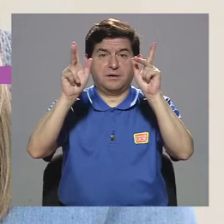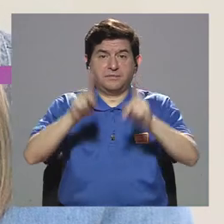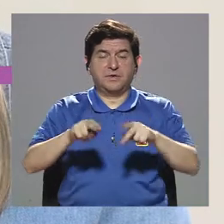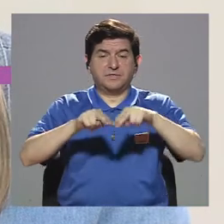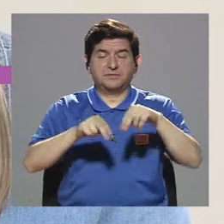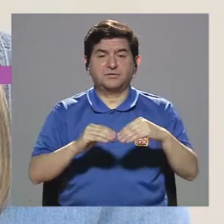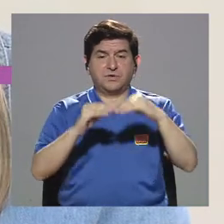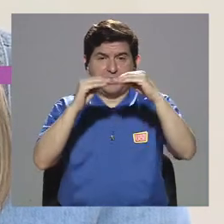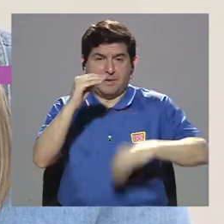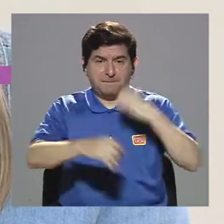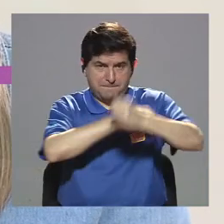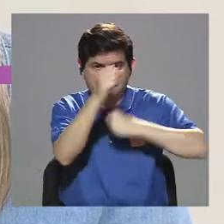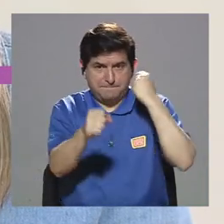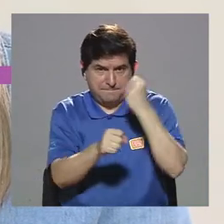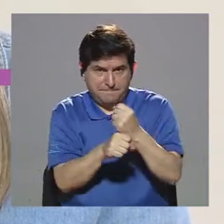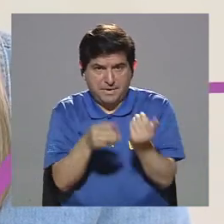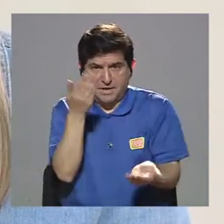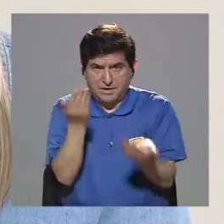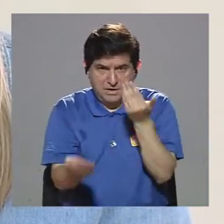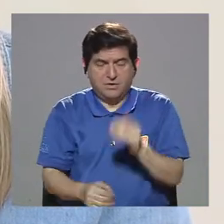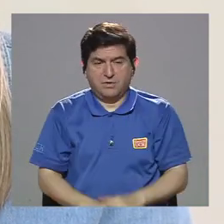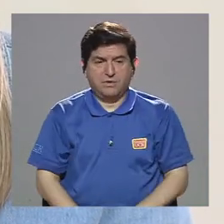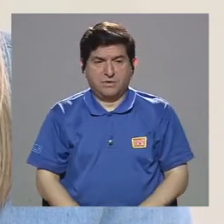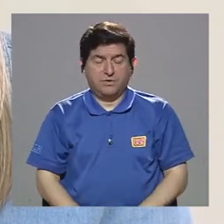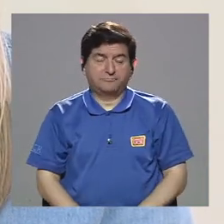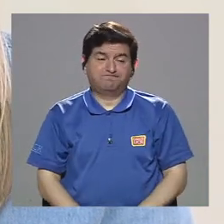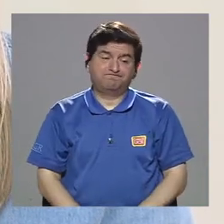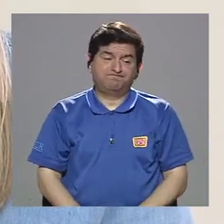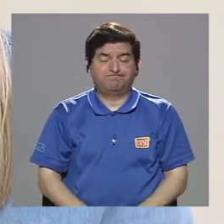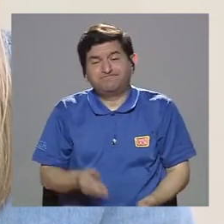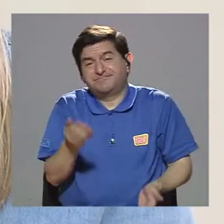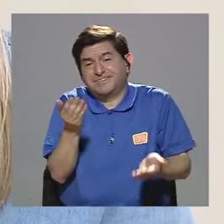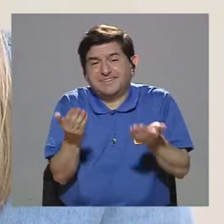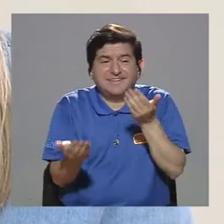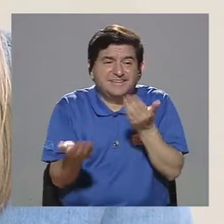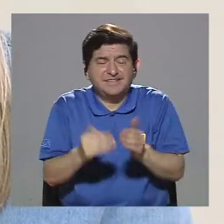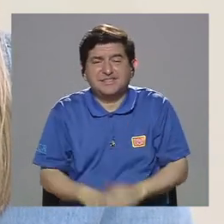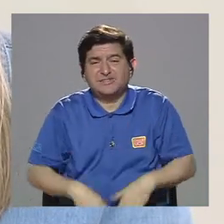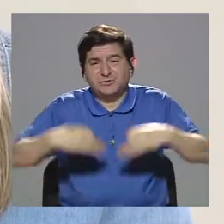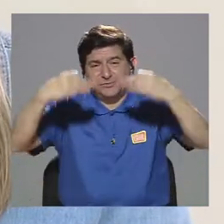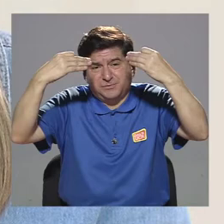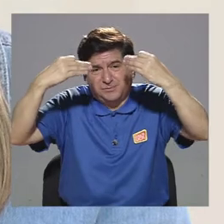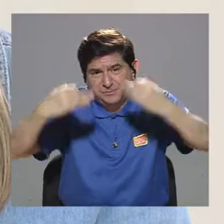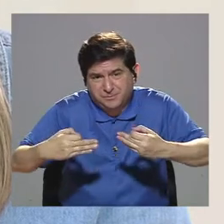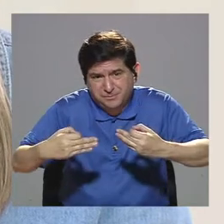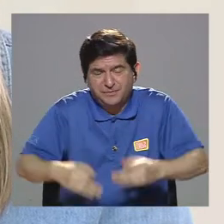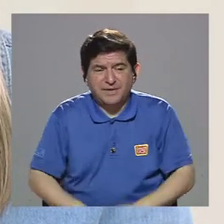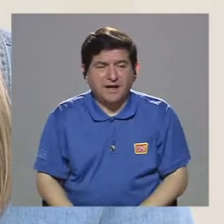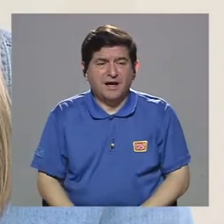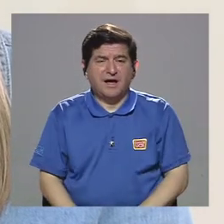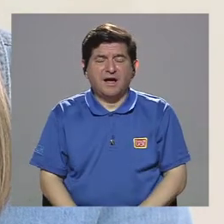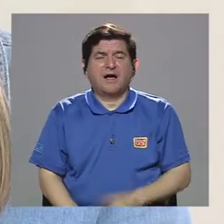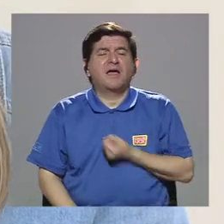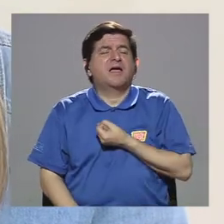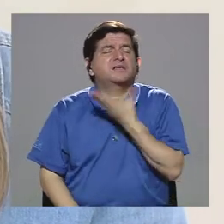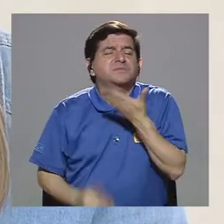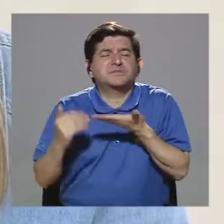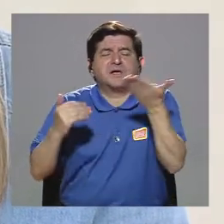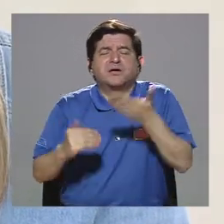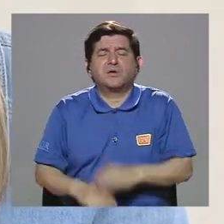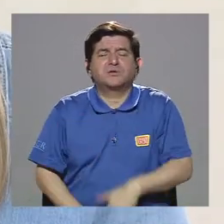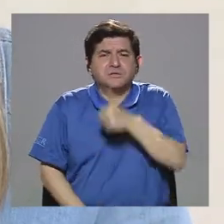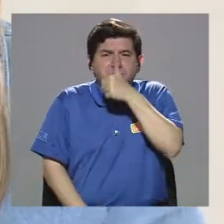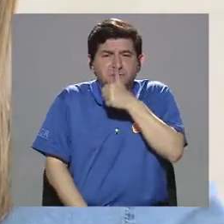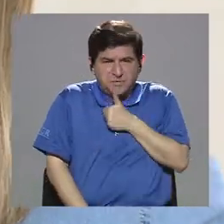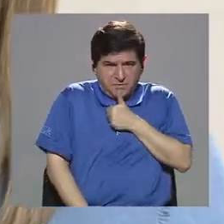la persona menor de edad tal vez haya cometido la decisión de contar en confianza cosas